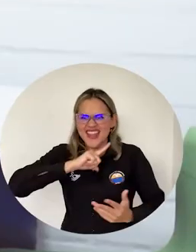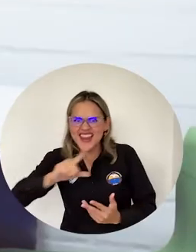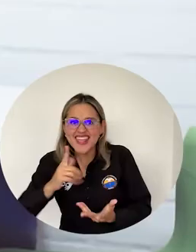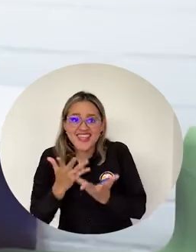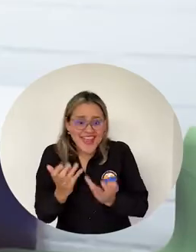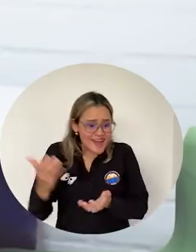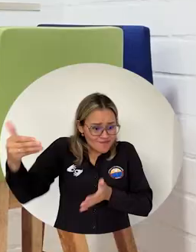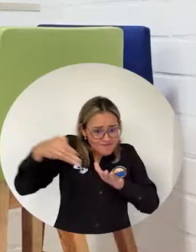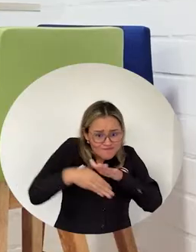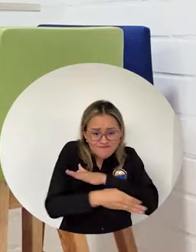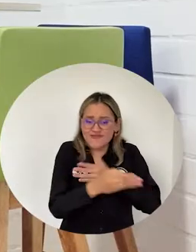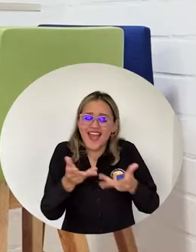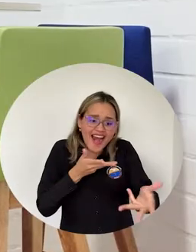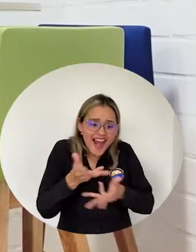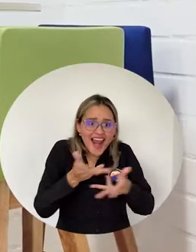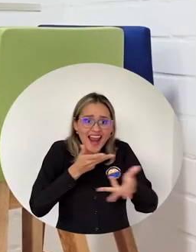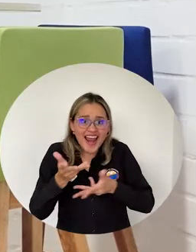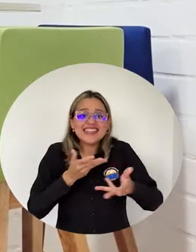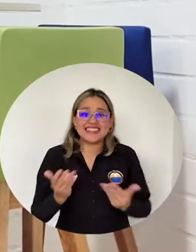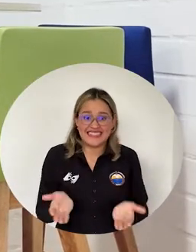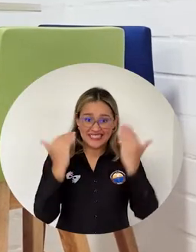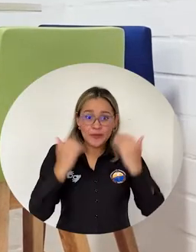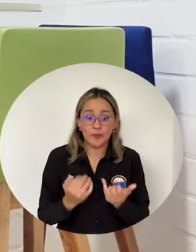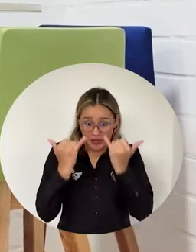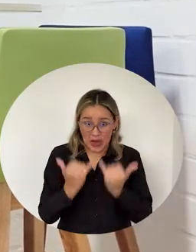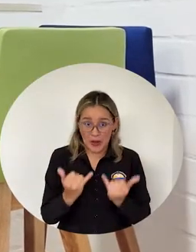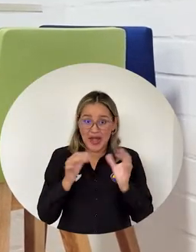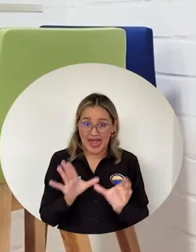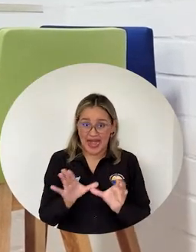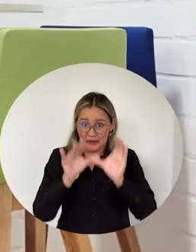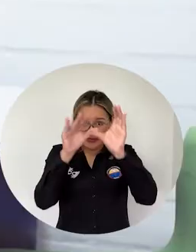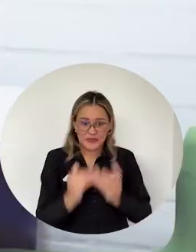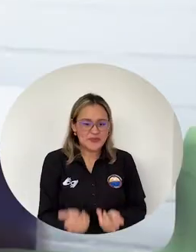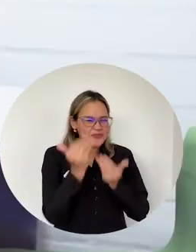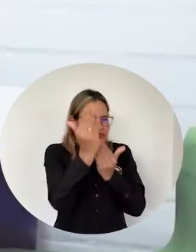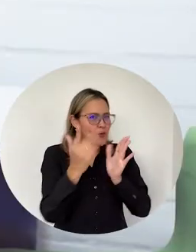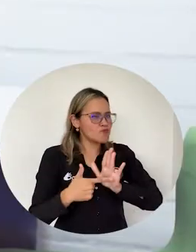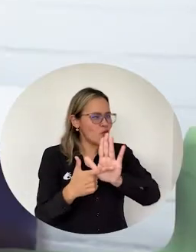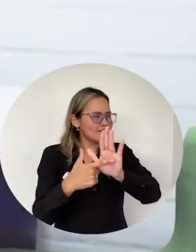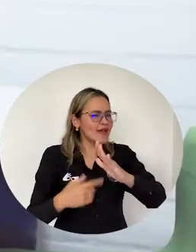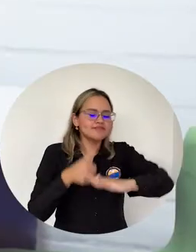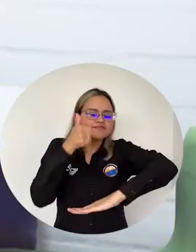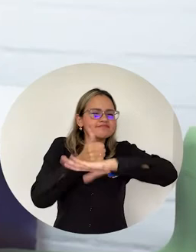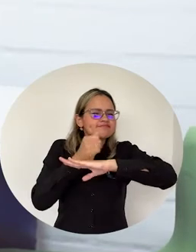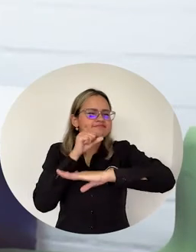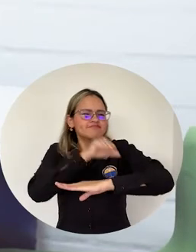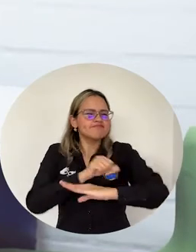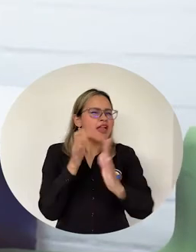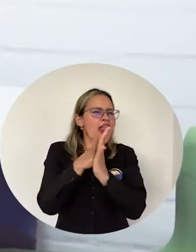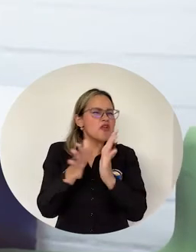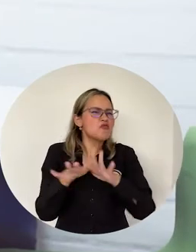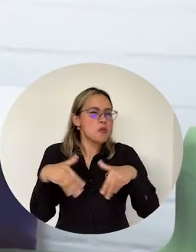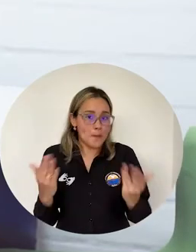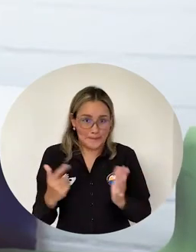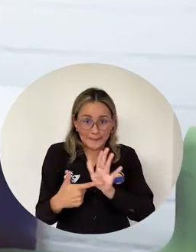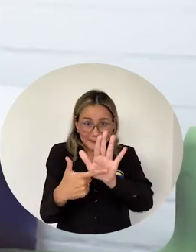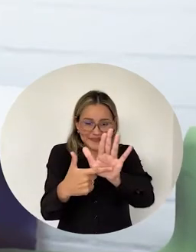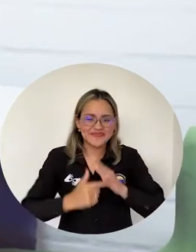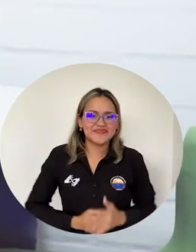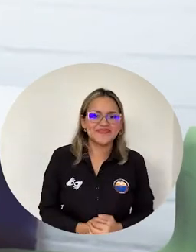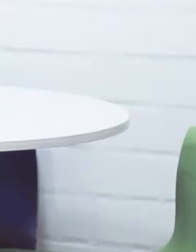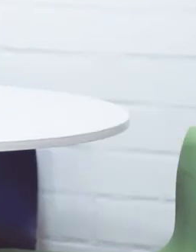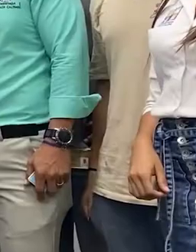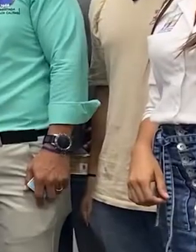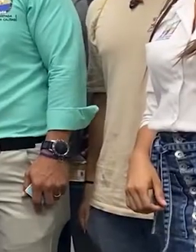y líderes estudiantiles A continuación, en el Campus TV, parte de las palabras que compartió el rector durante la entrega del